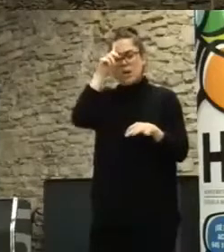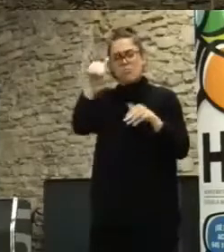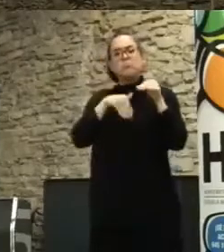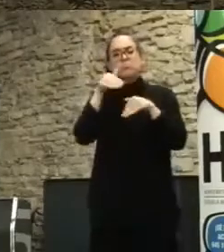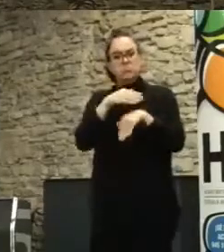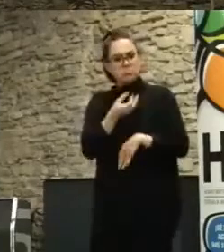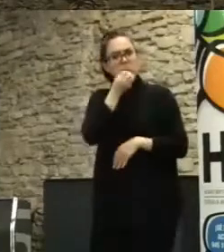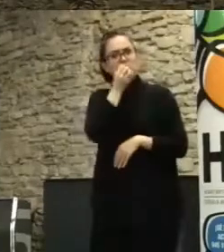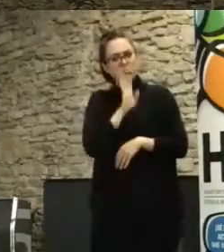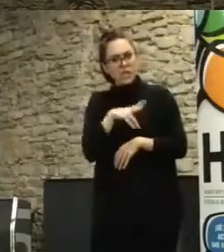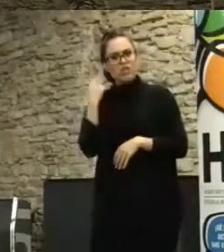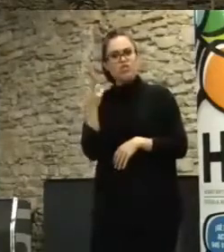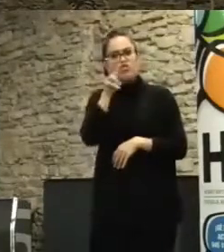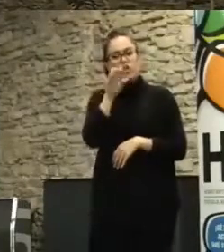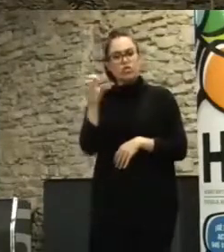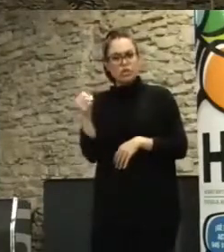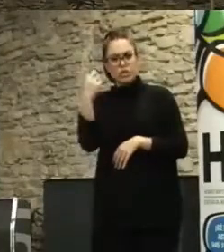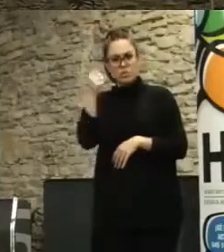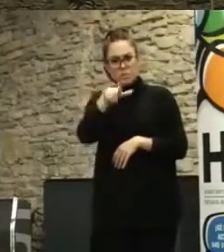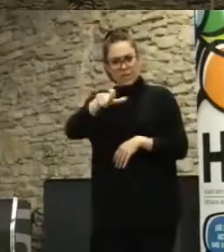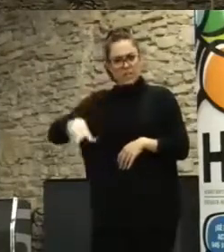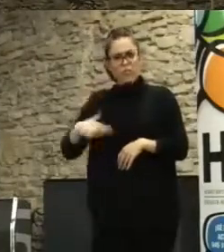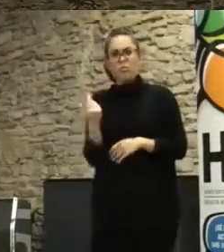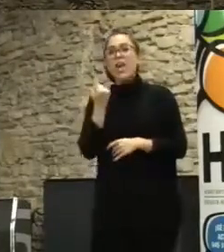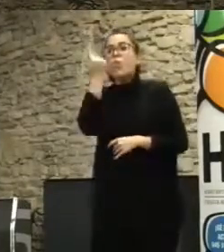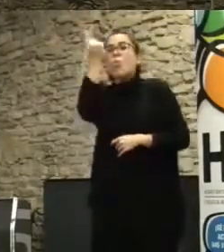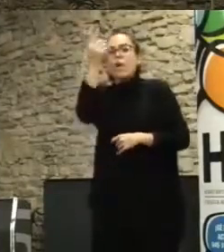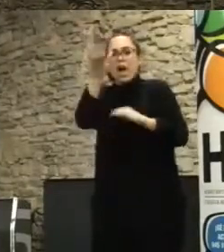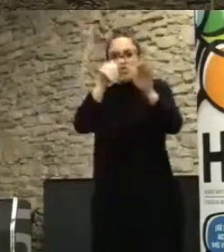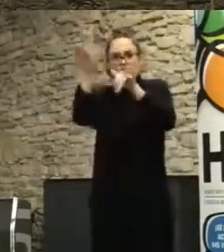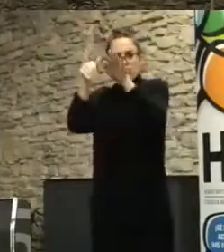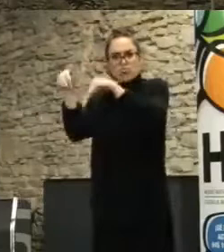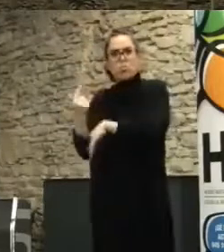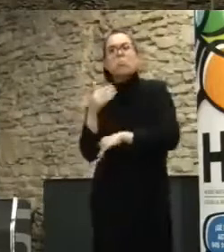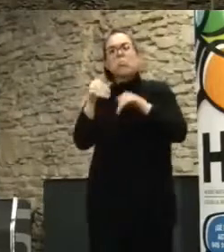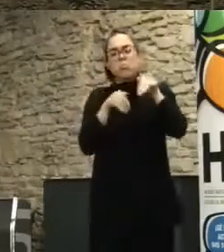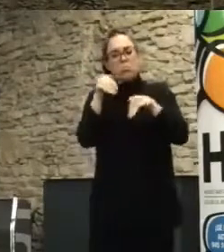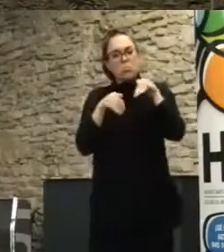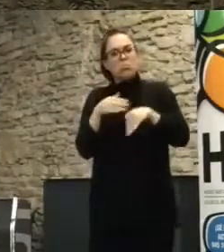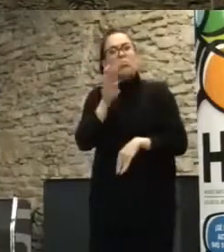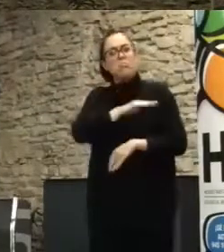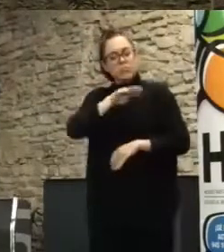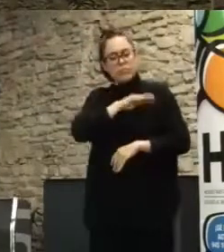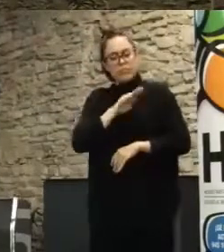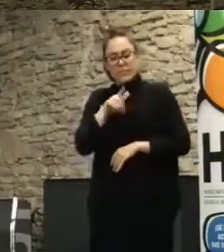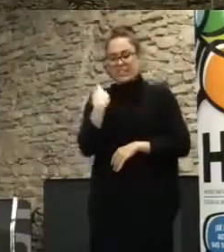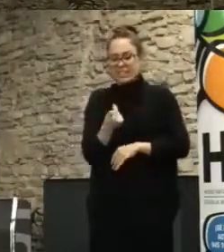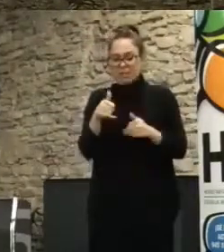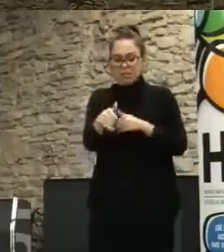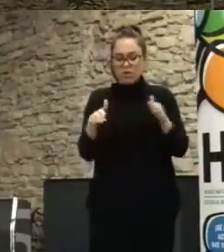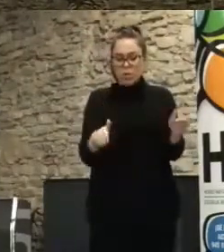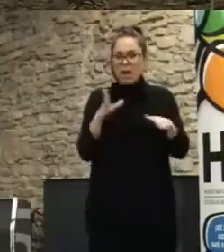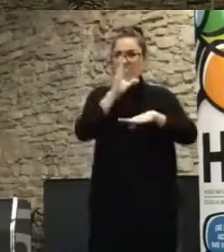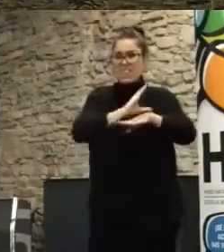nada mal, 200 y 500.000 personas en una consulta, o sea, tampoco era, y se podía votar en la plataforma y también en urnas en los centros